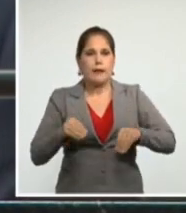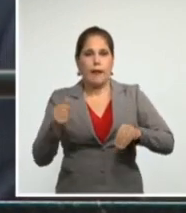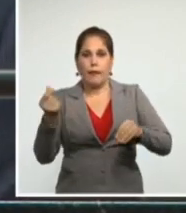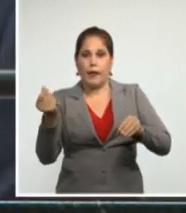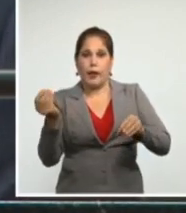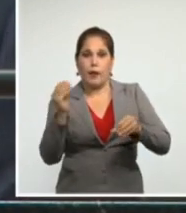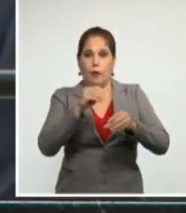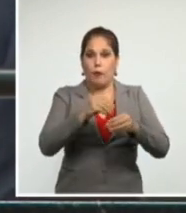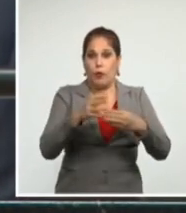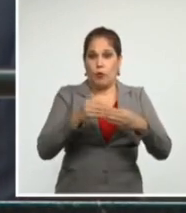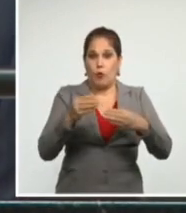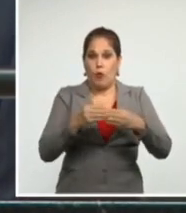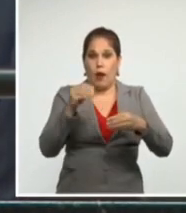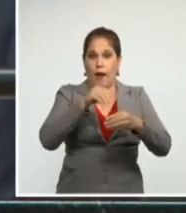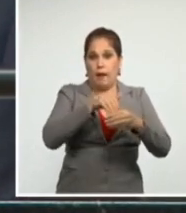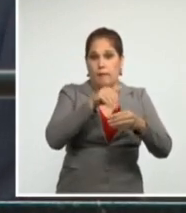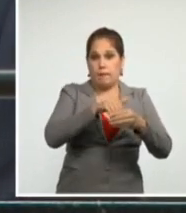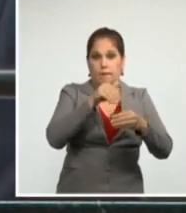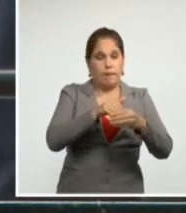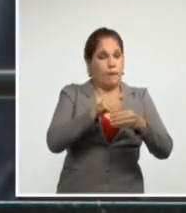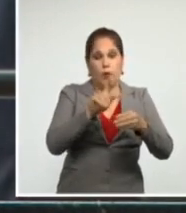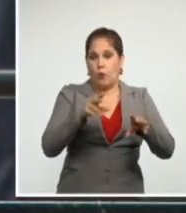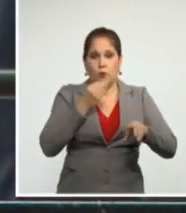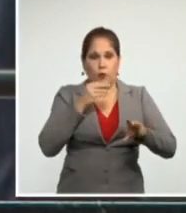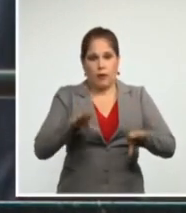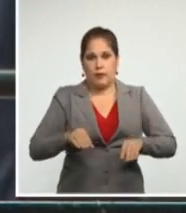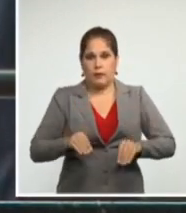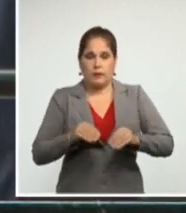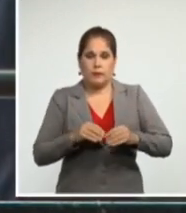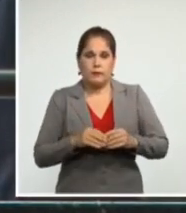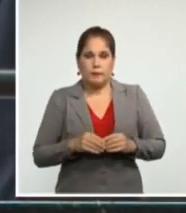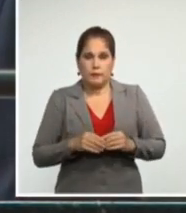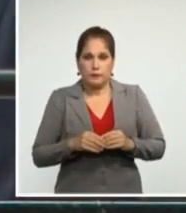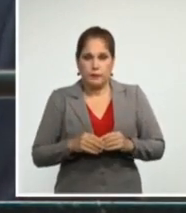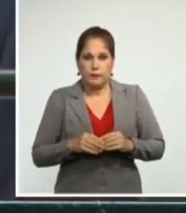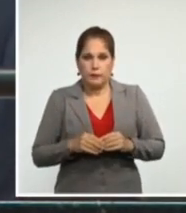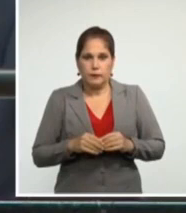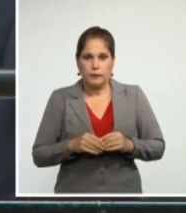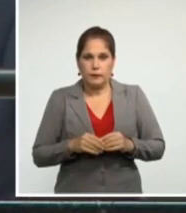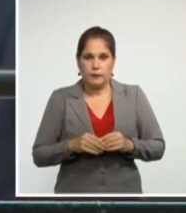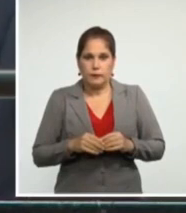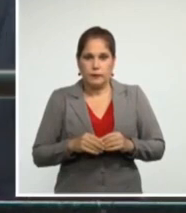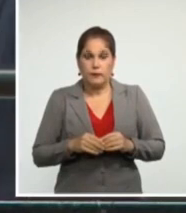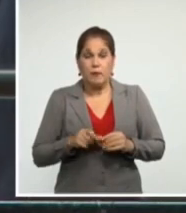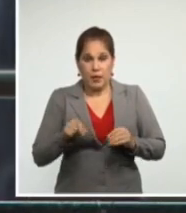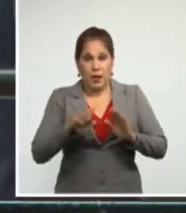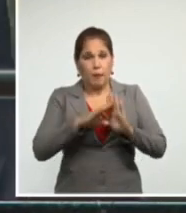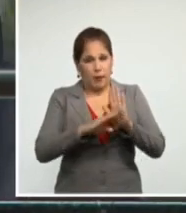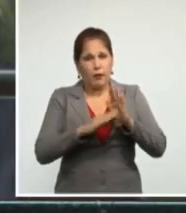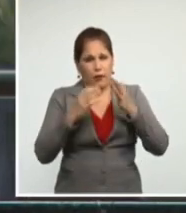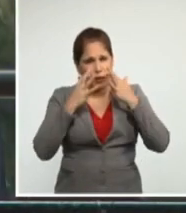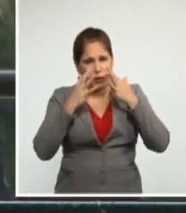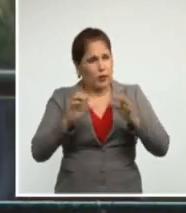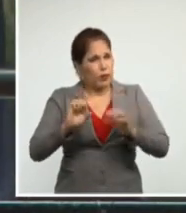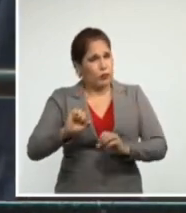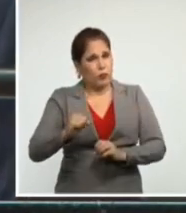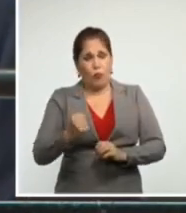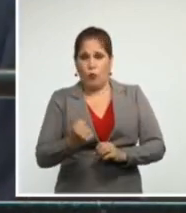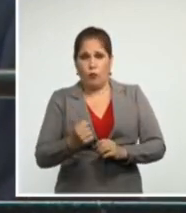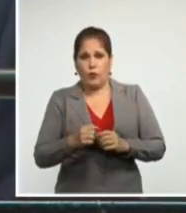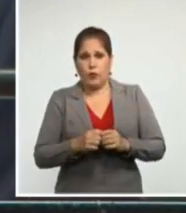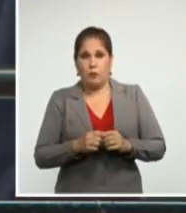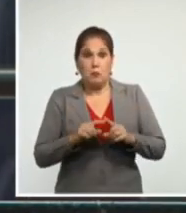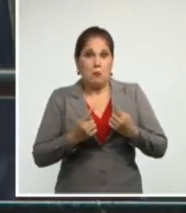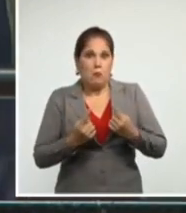efectivo de dólares estadounidenses. Medida imprescindible ante los